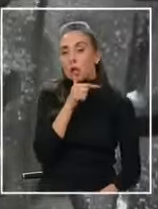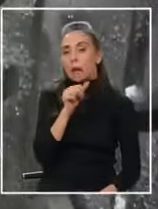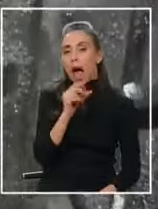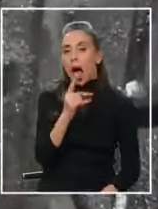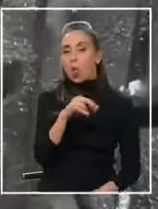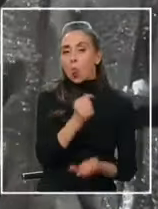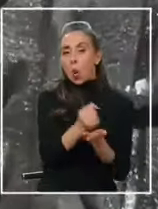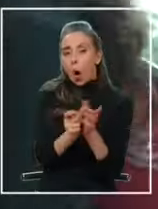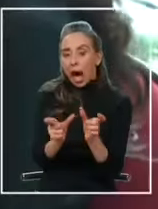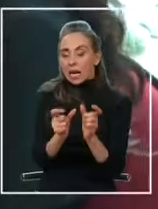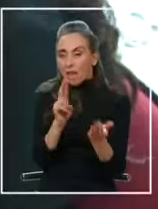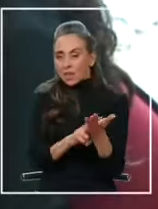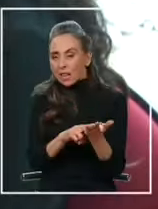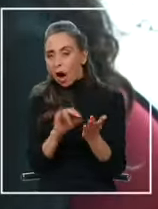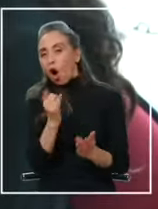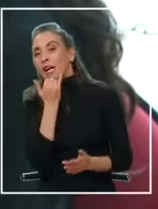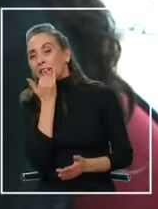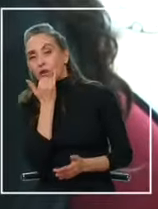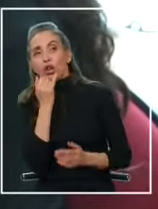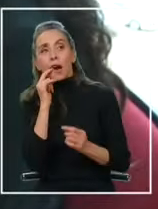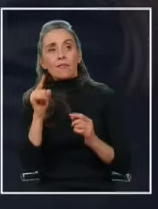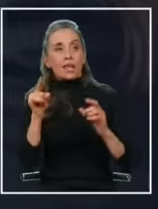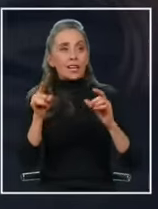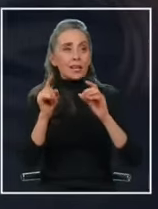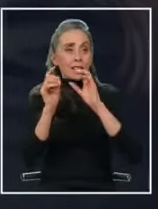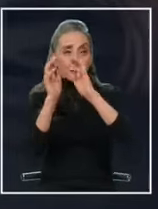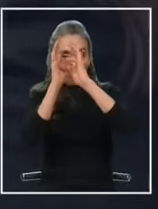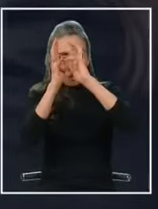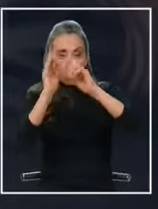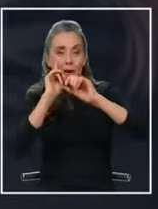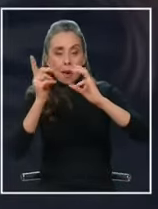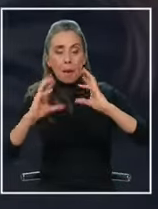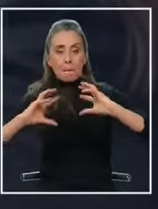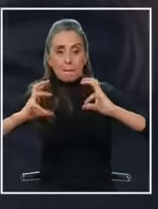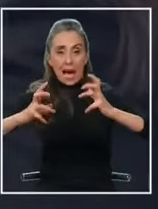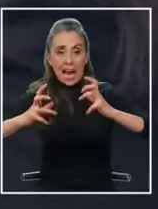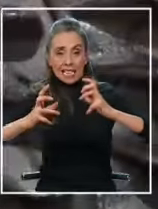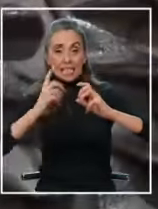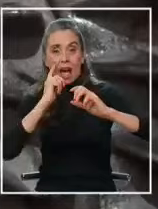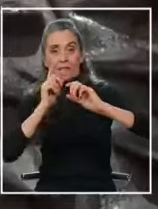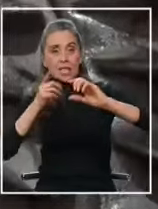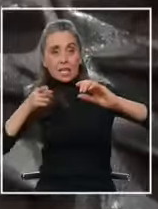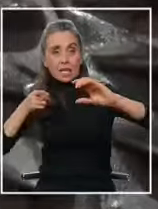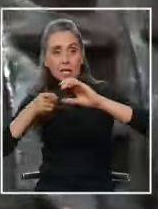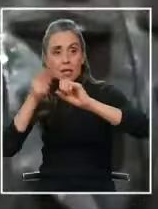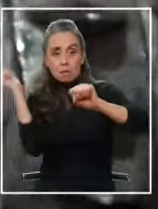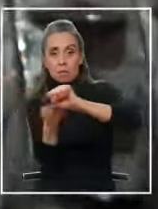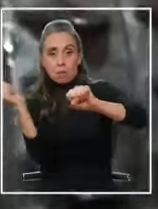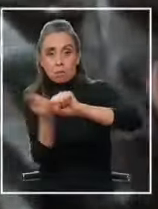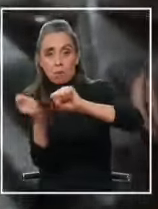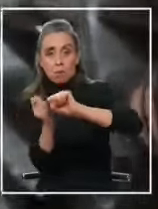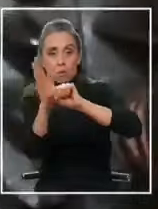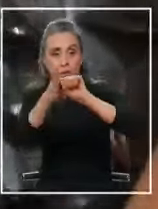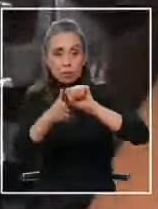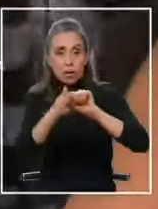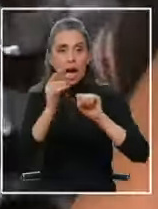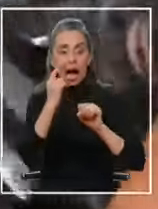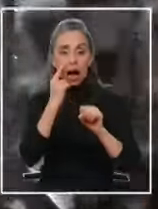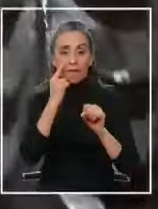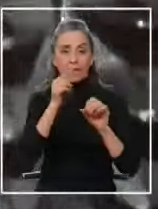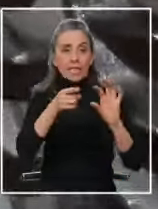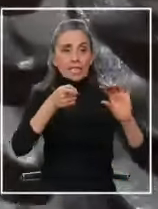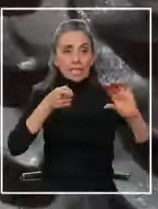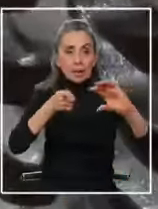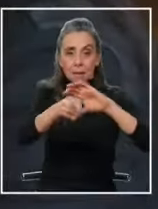se está realizando esa perforación para que podamos tener la manifestación de droga allí se saca una muestra no